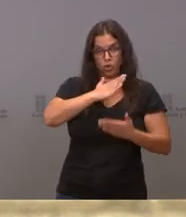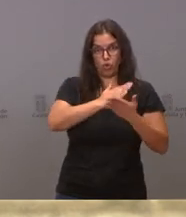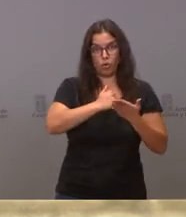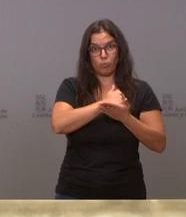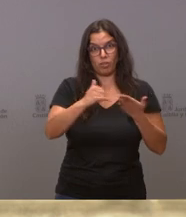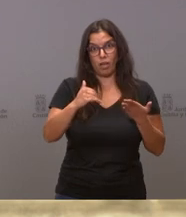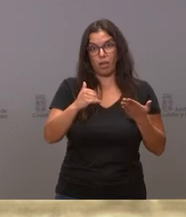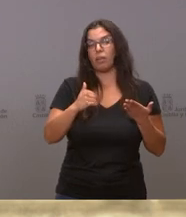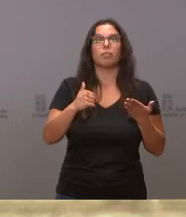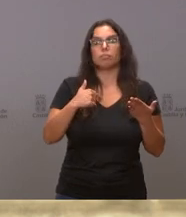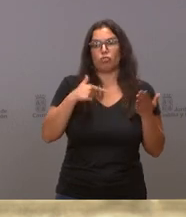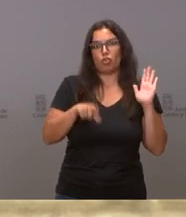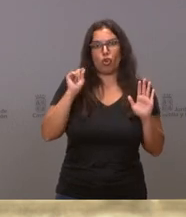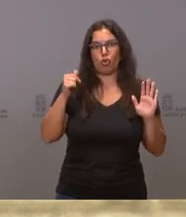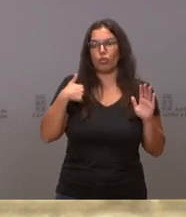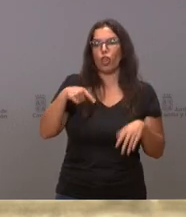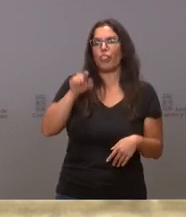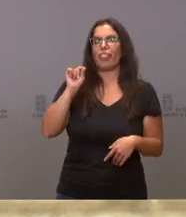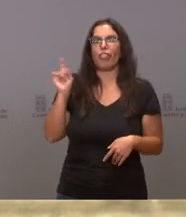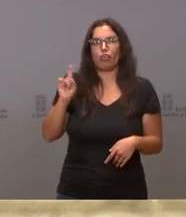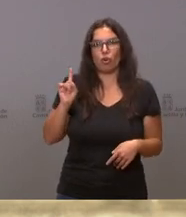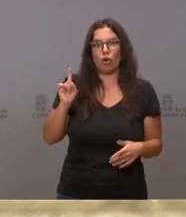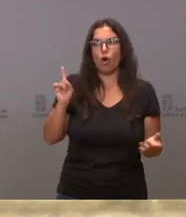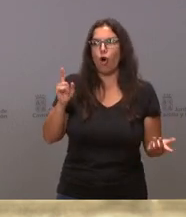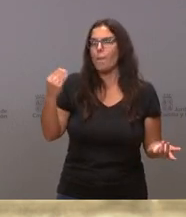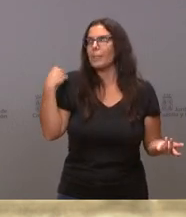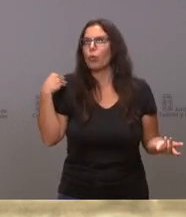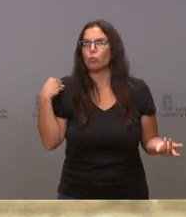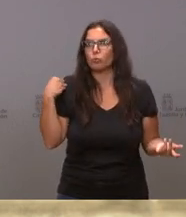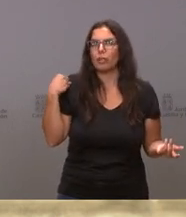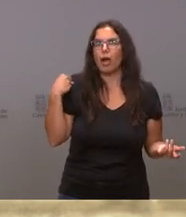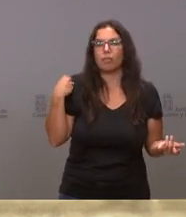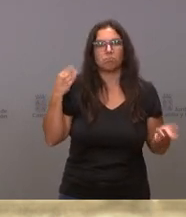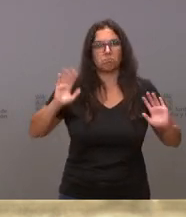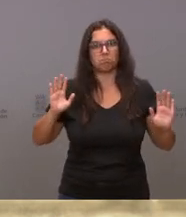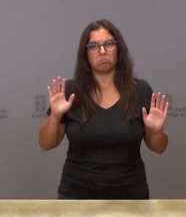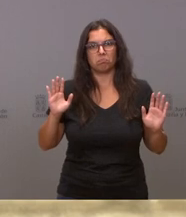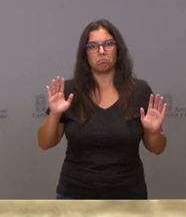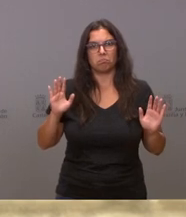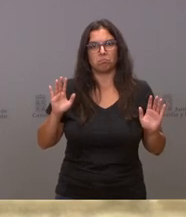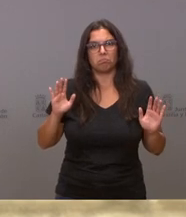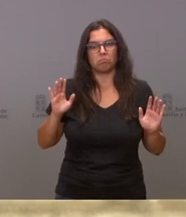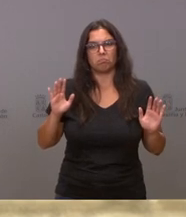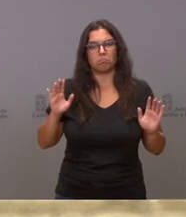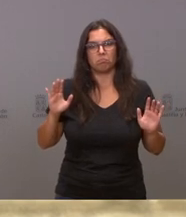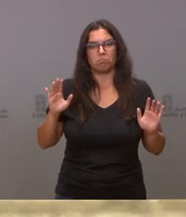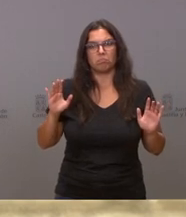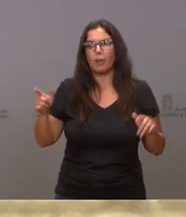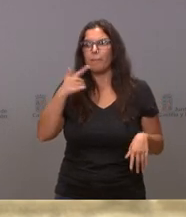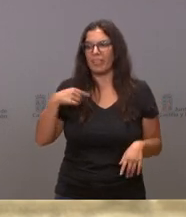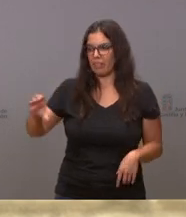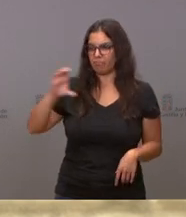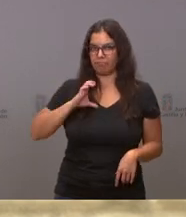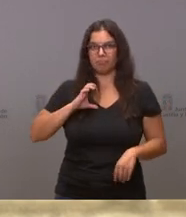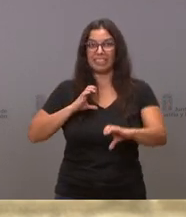elegimos las comunidades autónomas, ni se nos ha consultado. Se nos traslada en qué, cómo y de qué